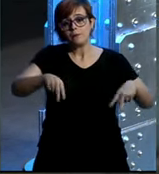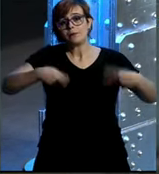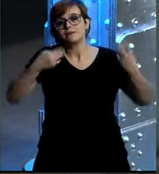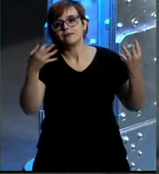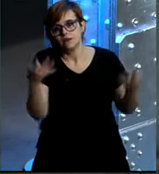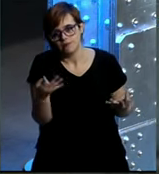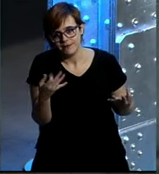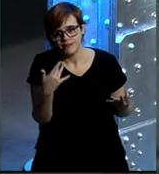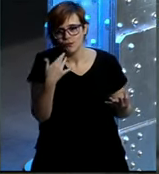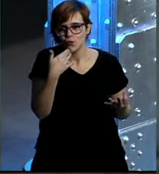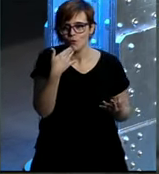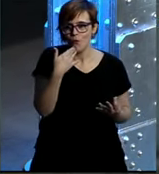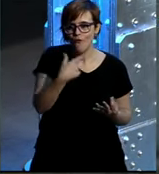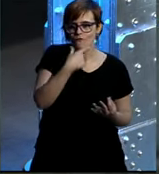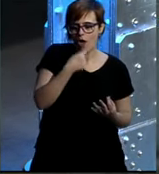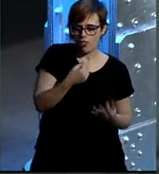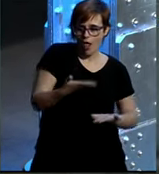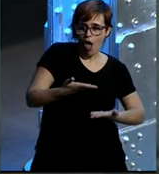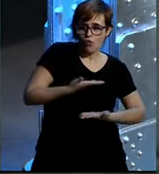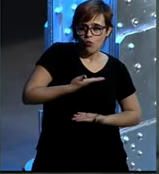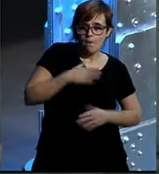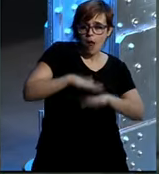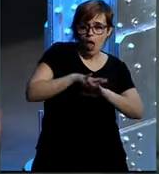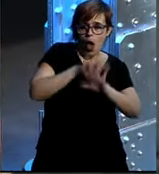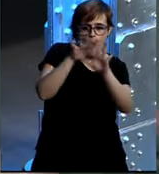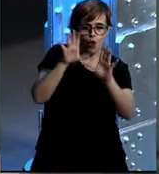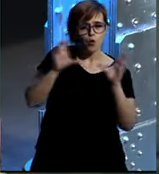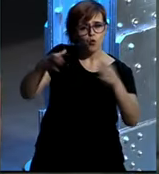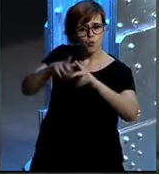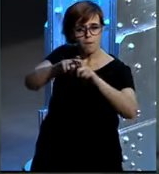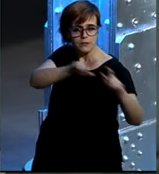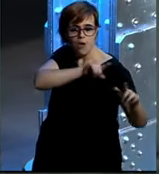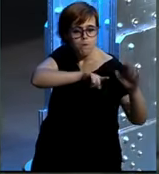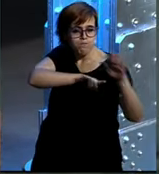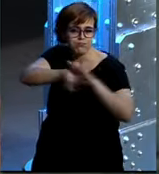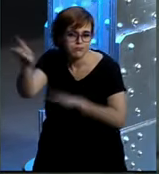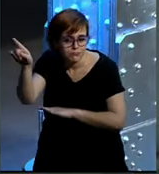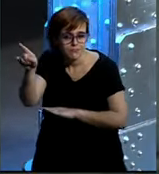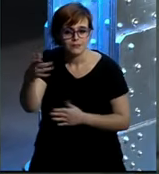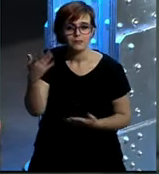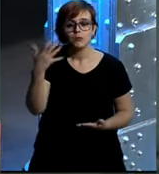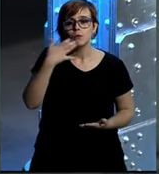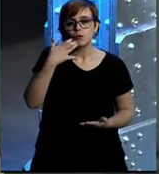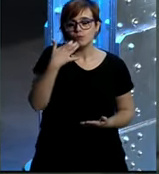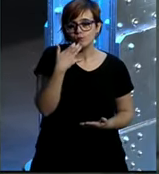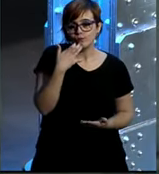una palanca para la reputación del grupo. Nos ha permitido, como decía también Alfonso antes en su introducción, que realmente nos permite